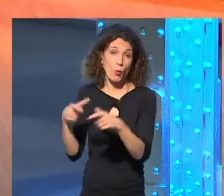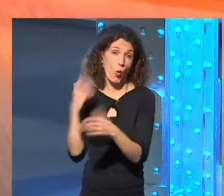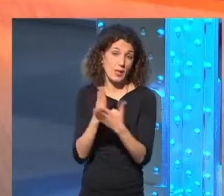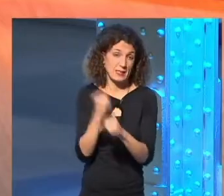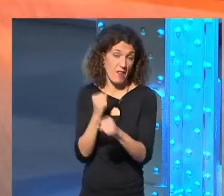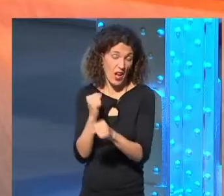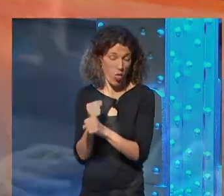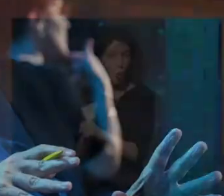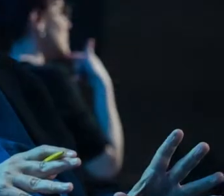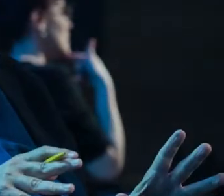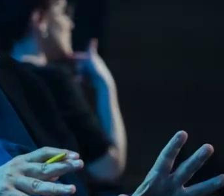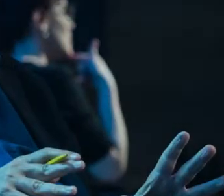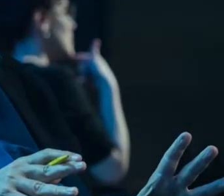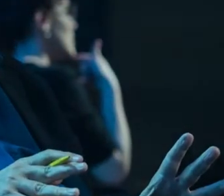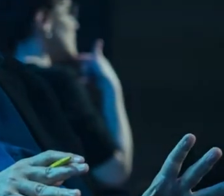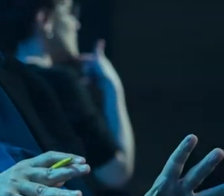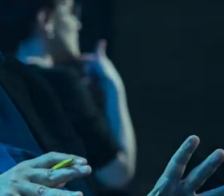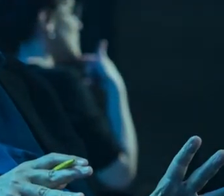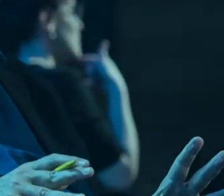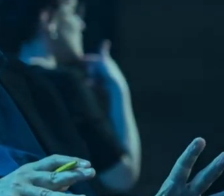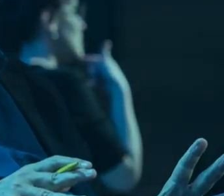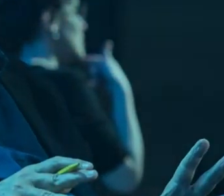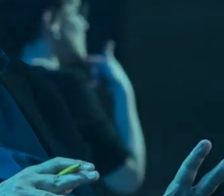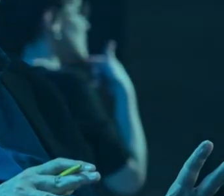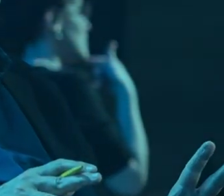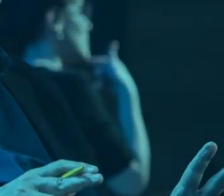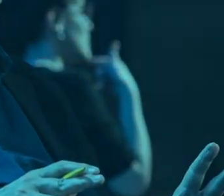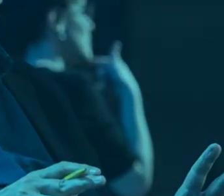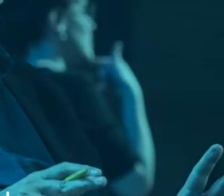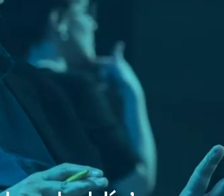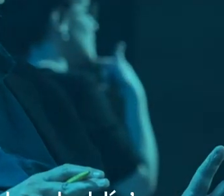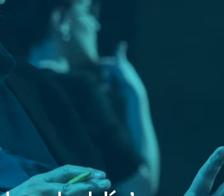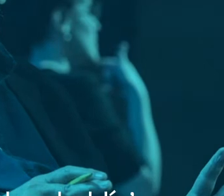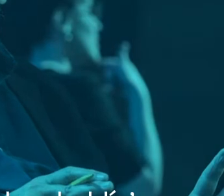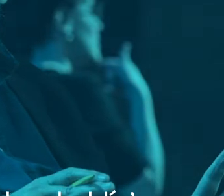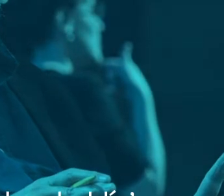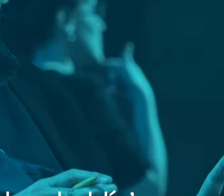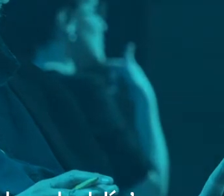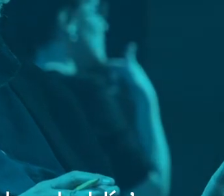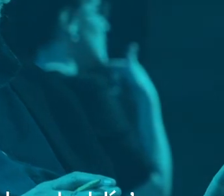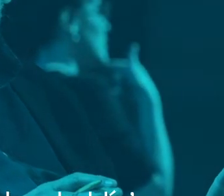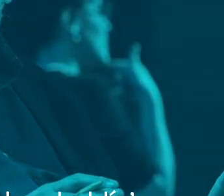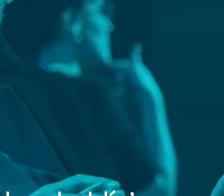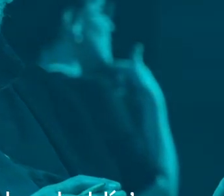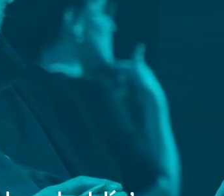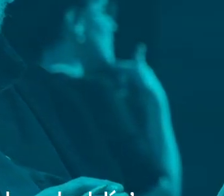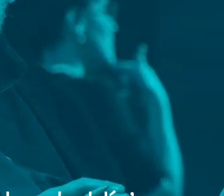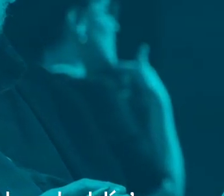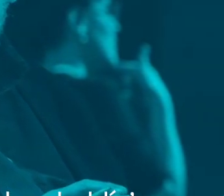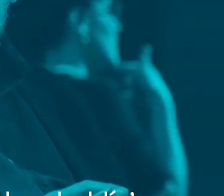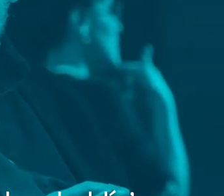tiene lugar en Francia la huelga general más importante que ha habido en Francia y yo creo que en Europa